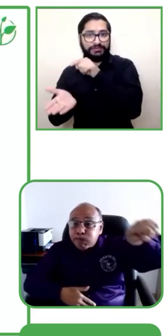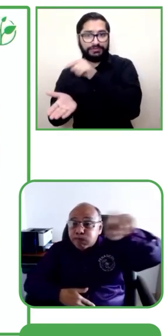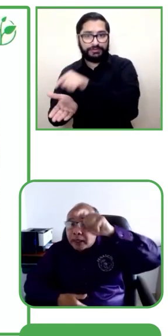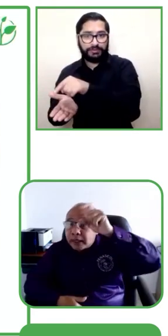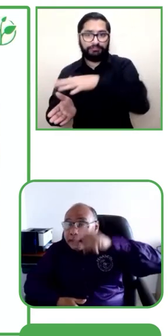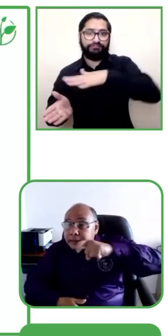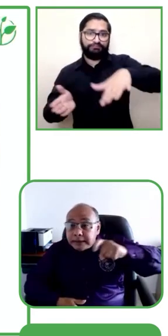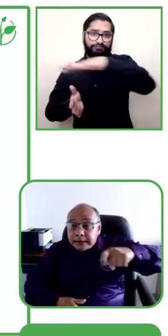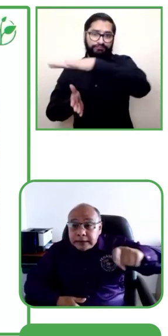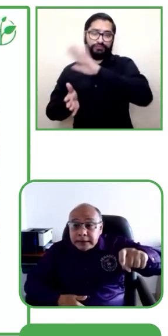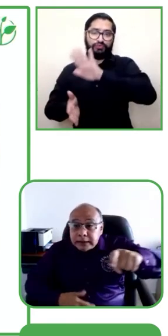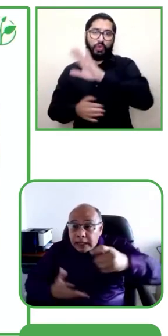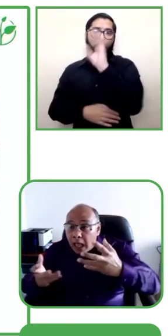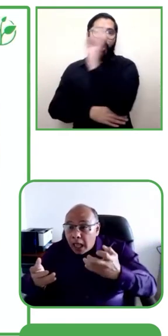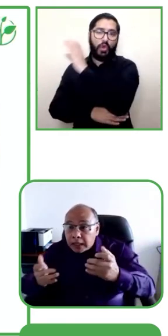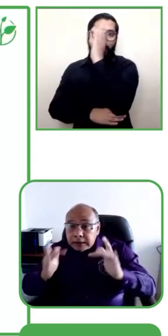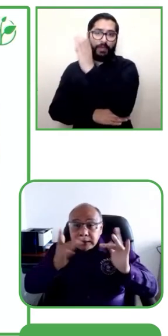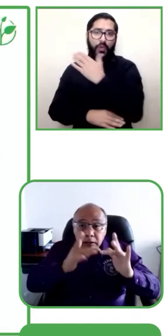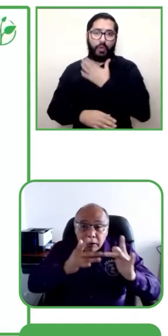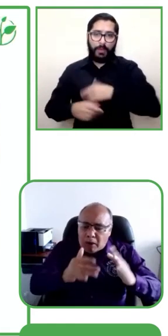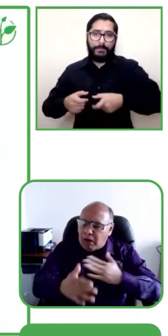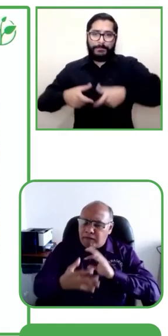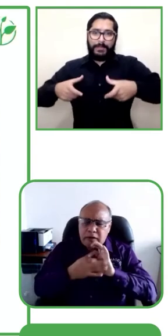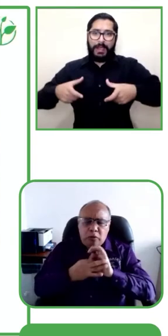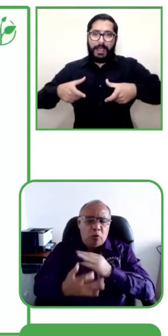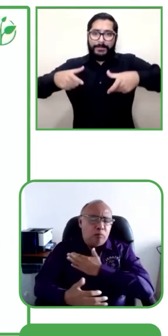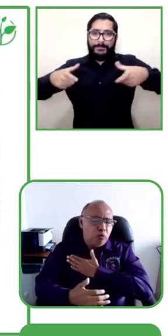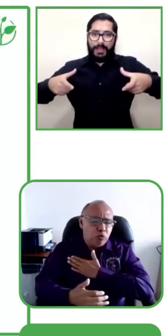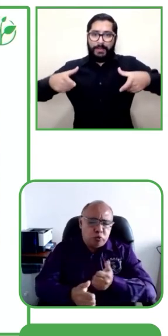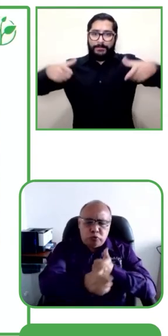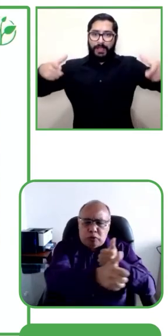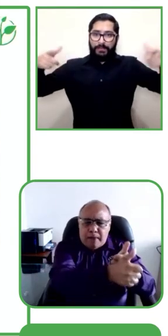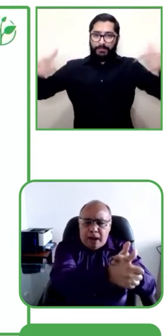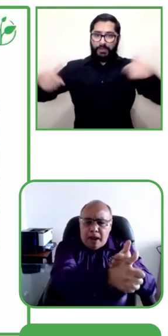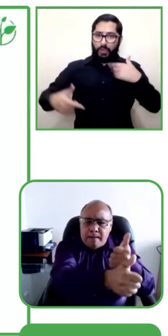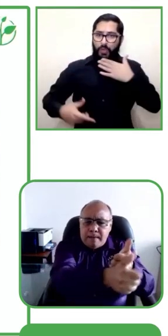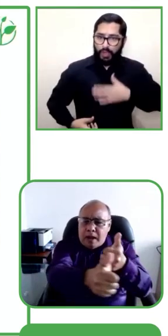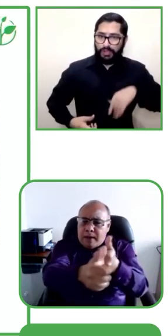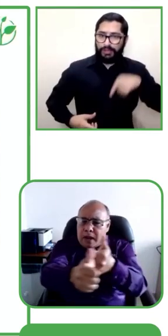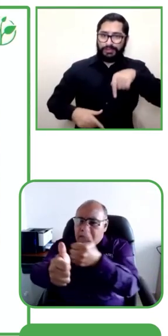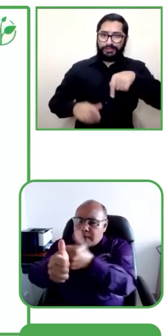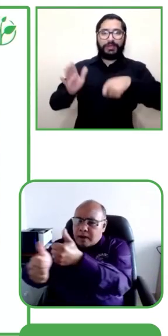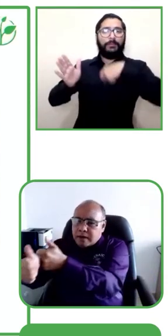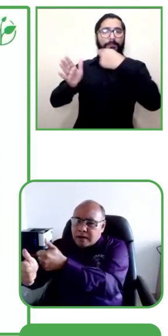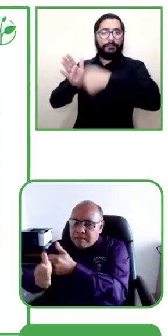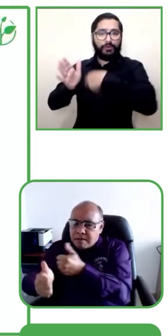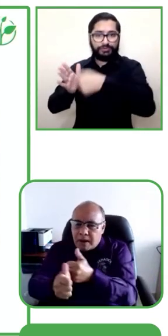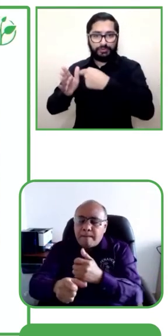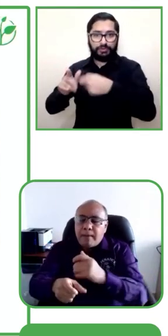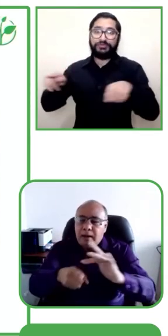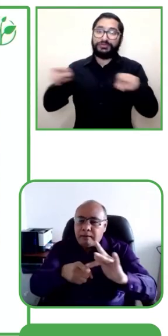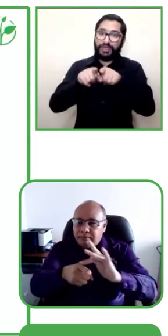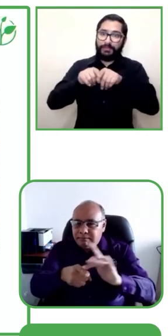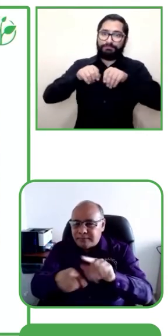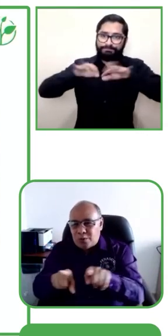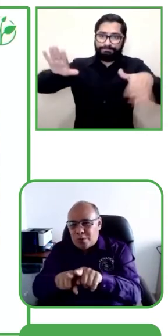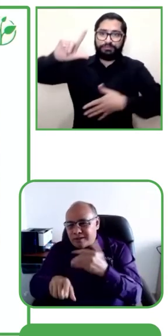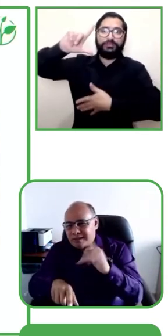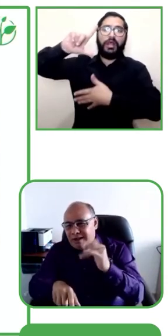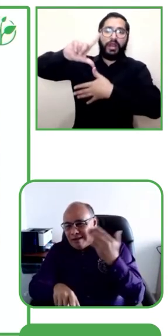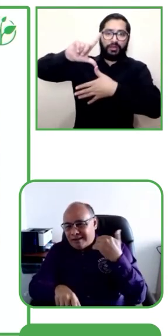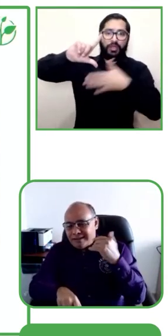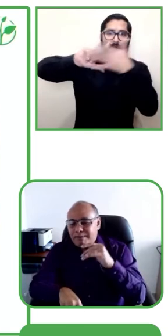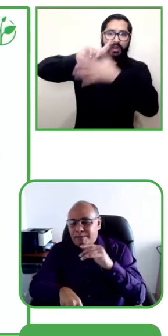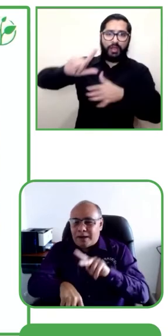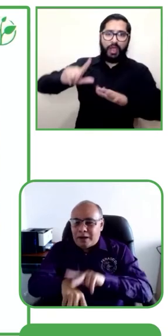y queremos que este proyecto se implemente en América Latina. Si algunos países requieren de asesoría, nosotros desde